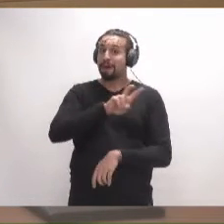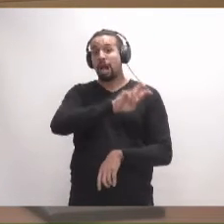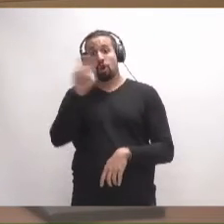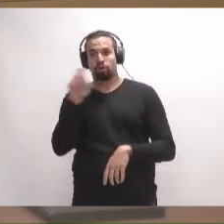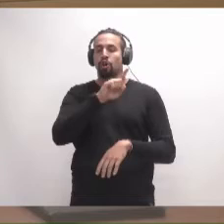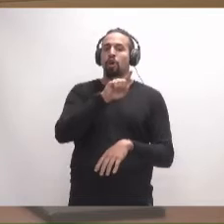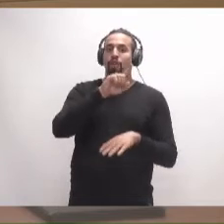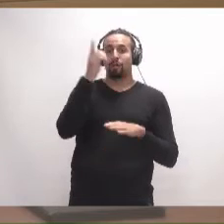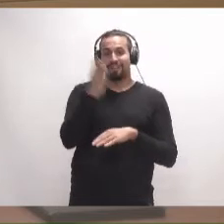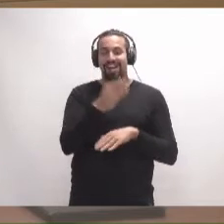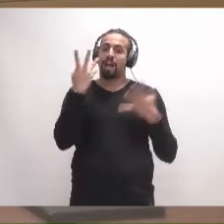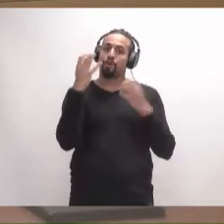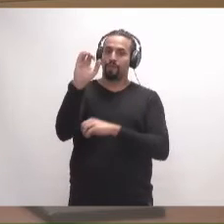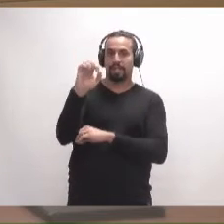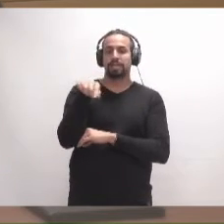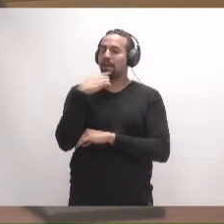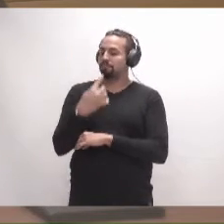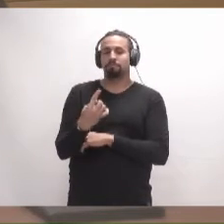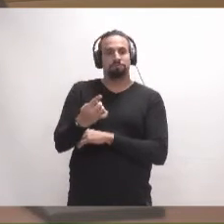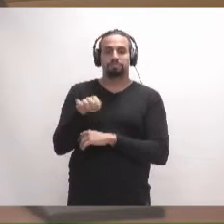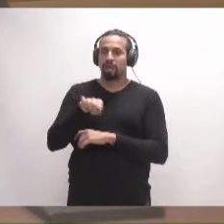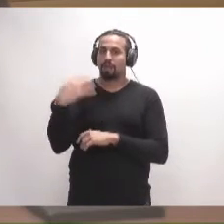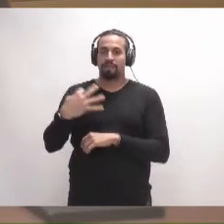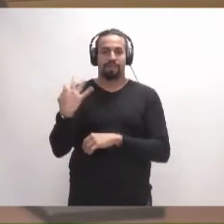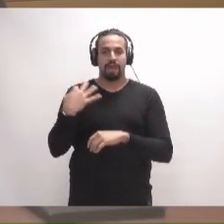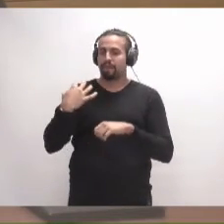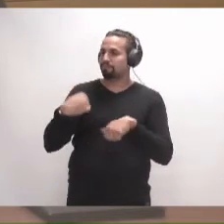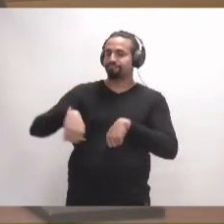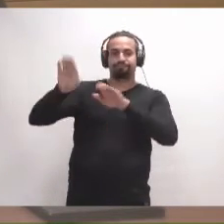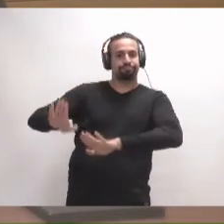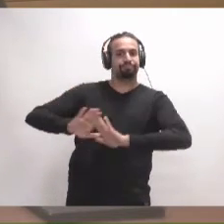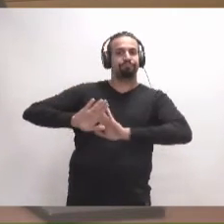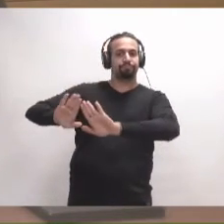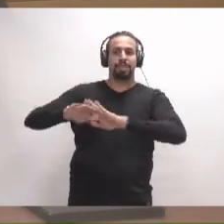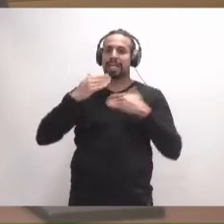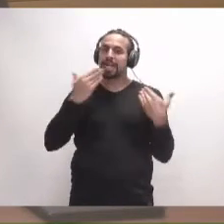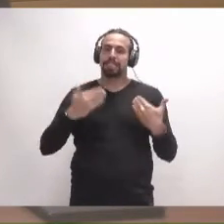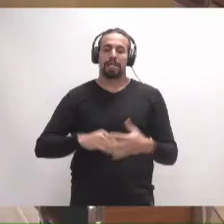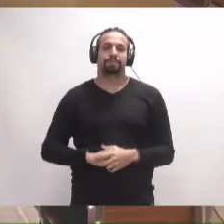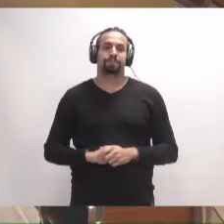500, barra 90, por el que deben ser objeto de desestimación. Muchas gracias.